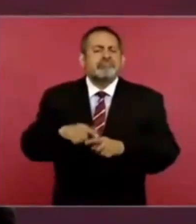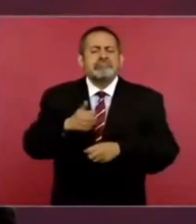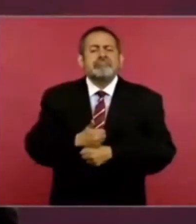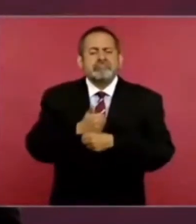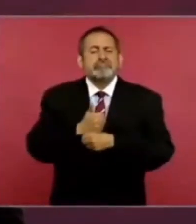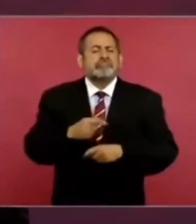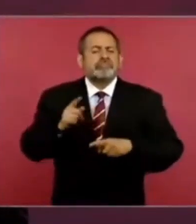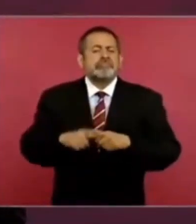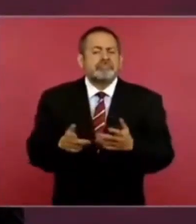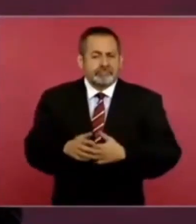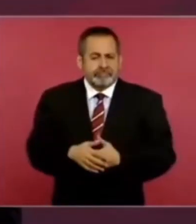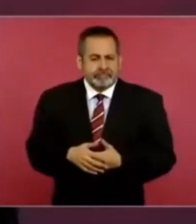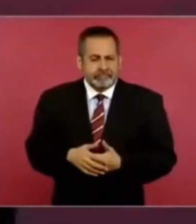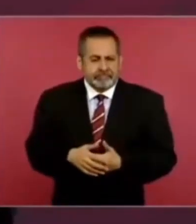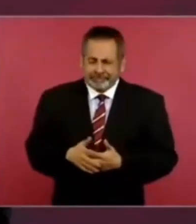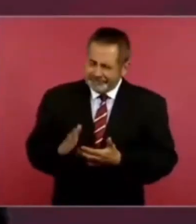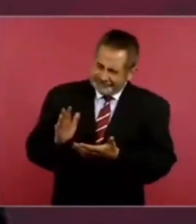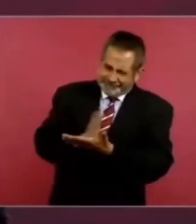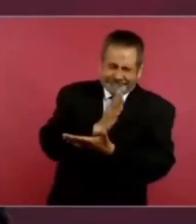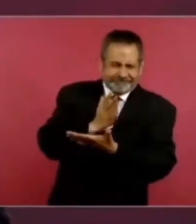¿Por qué no separar?